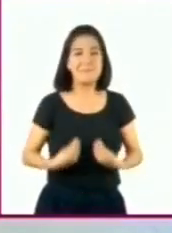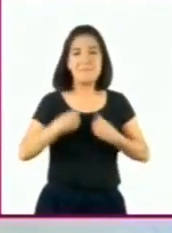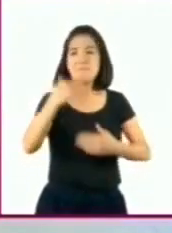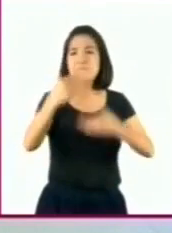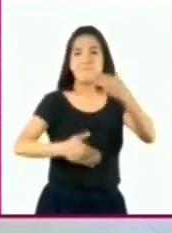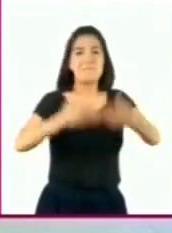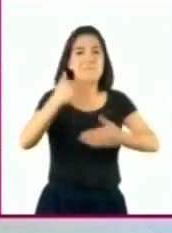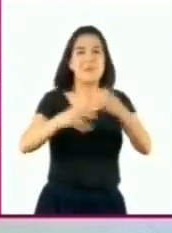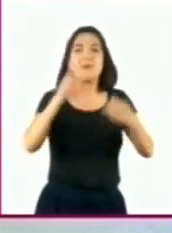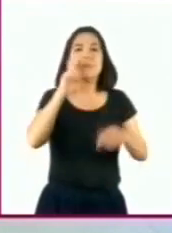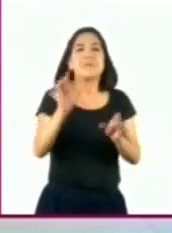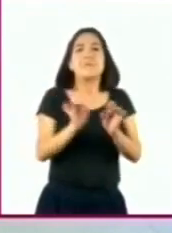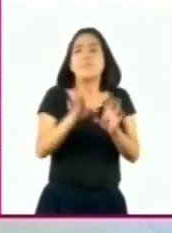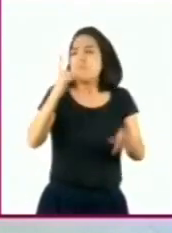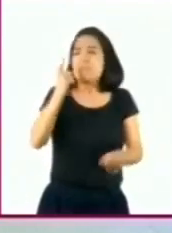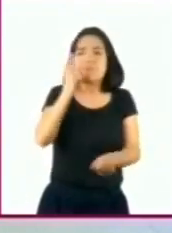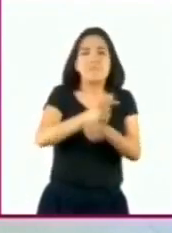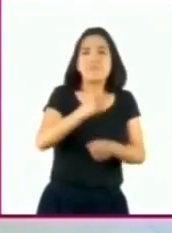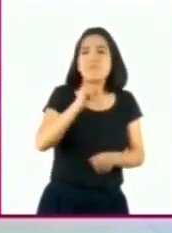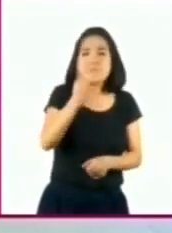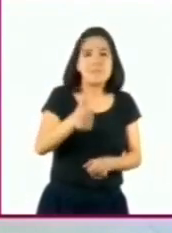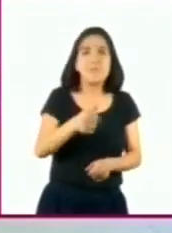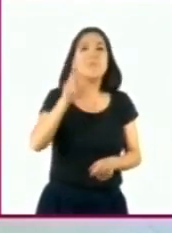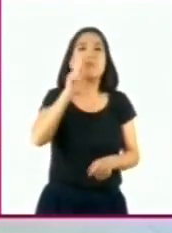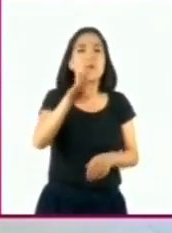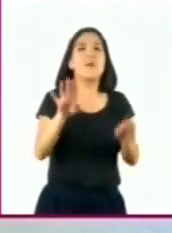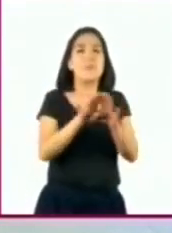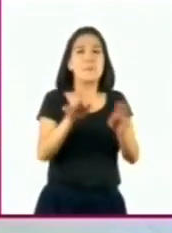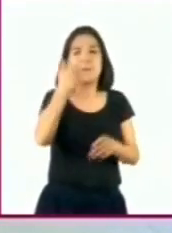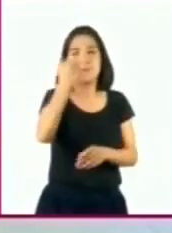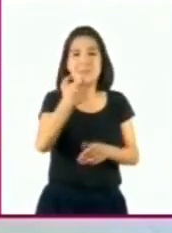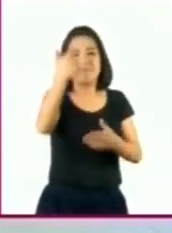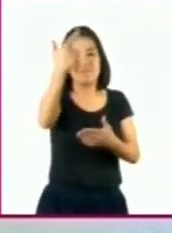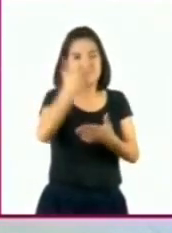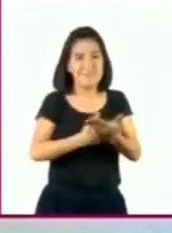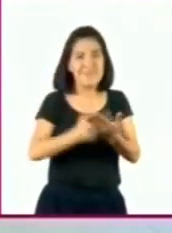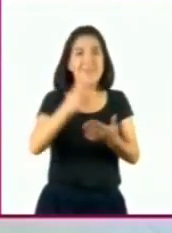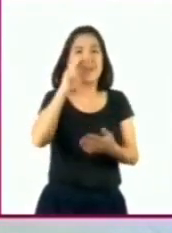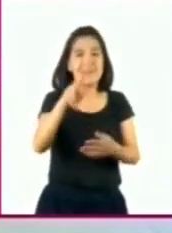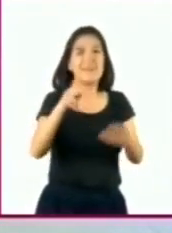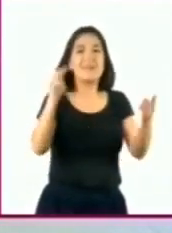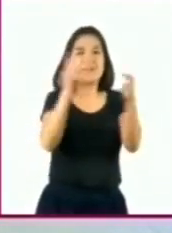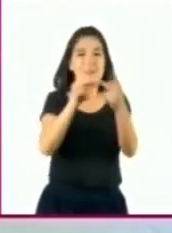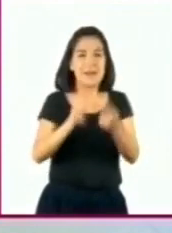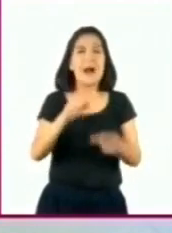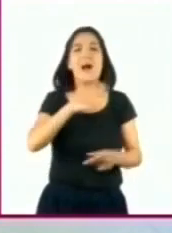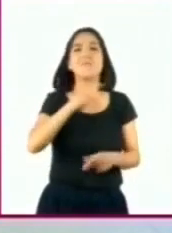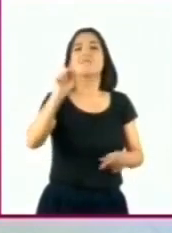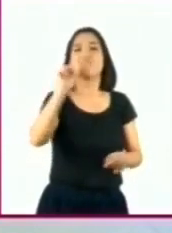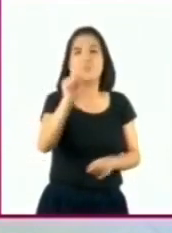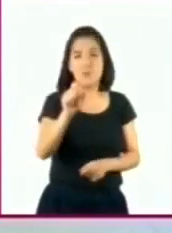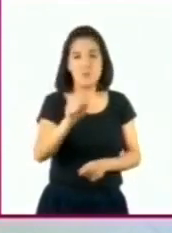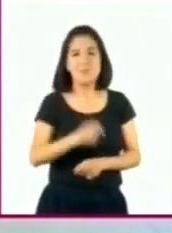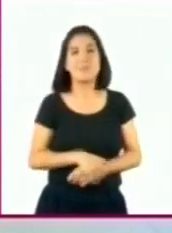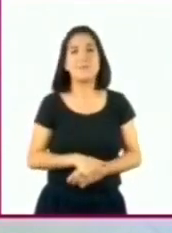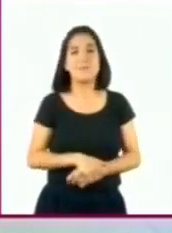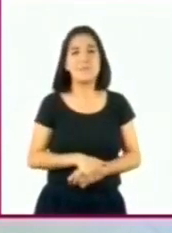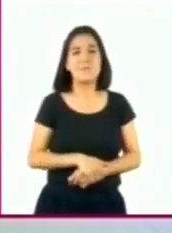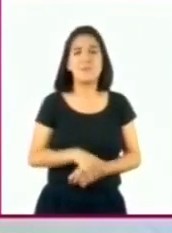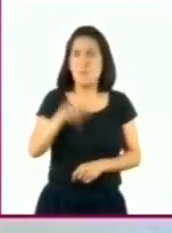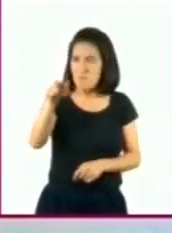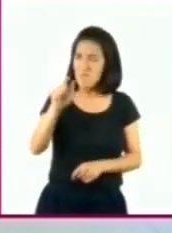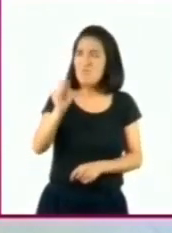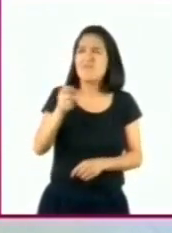cuenta, invariablemente realizamos comparaciones entre cantidades que representan un número decimal. ¿A qué te